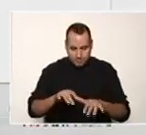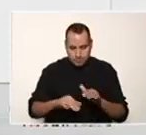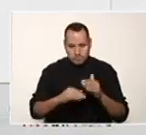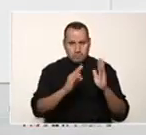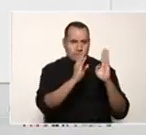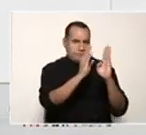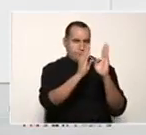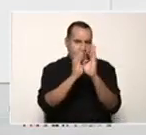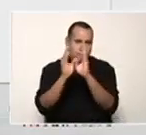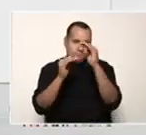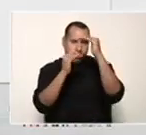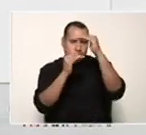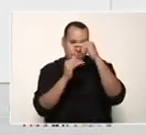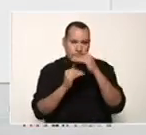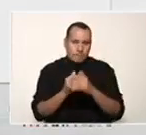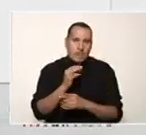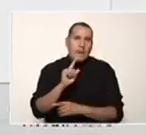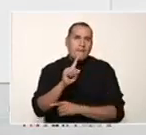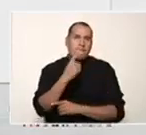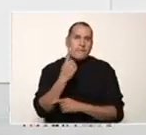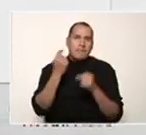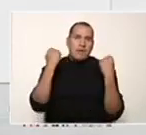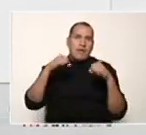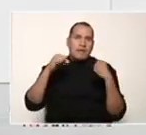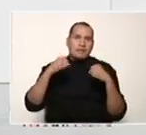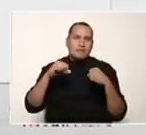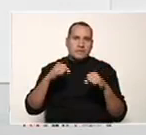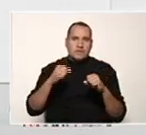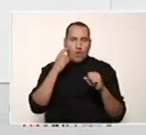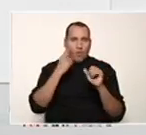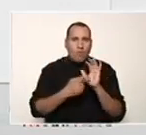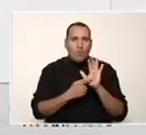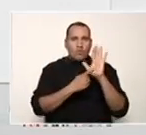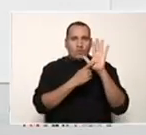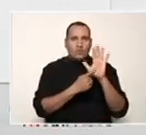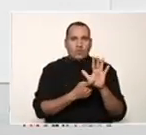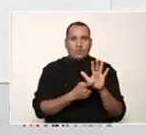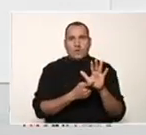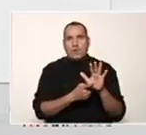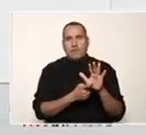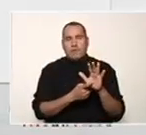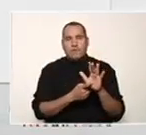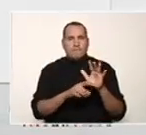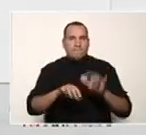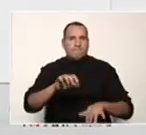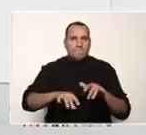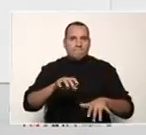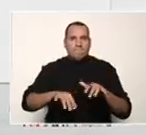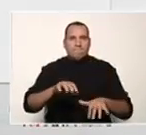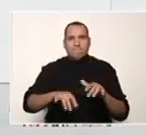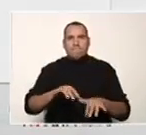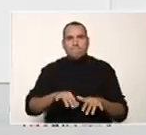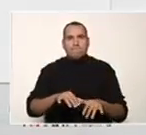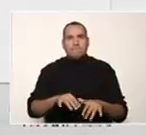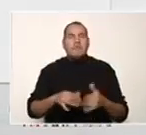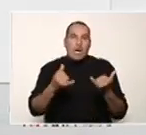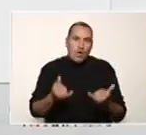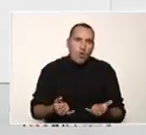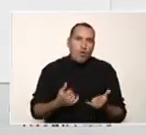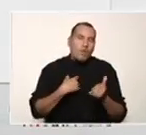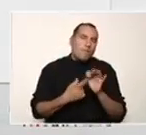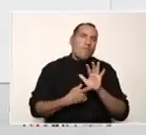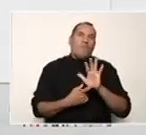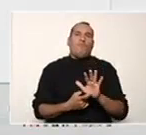estructura del primer caso del producto notable como se observa en la transcripción que se está realizando en este